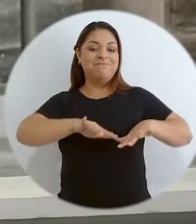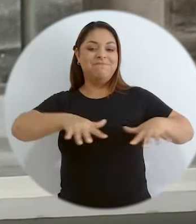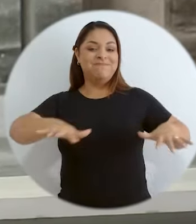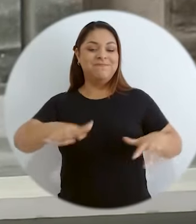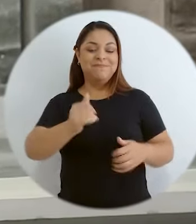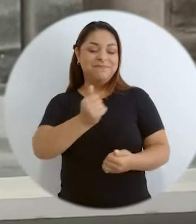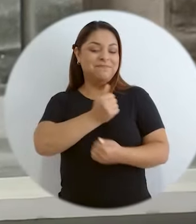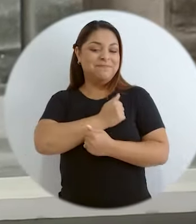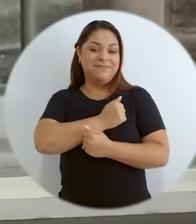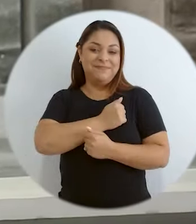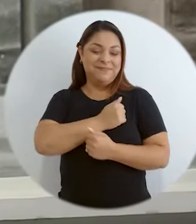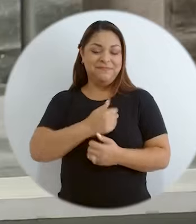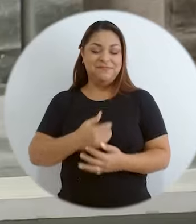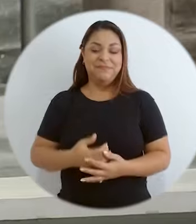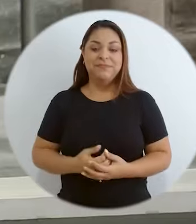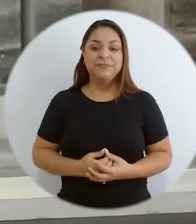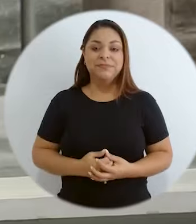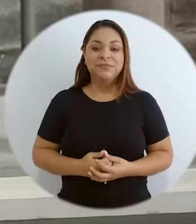el principio.